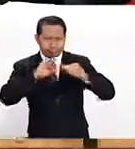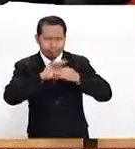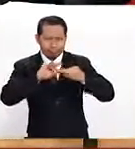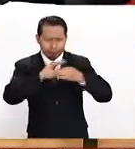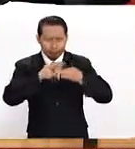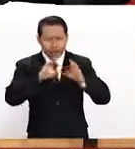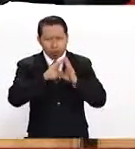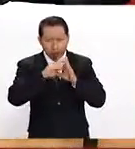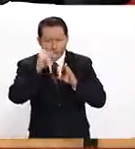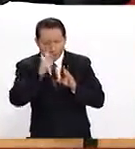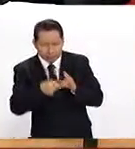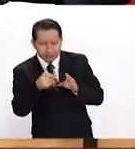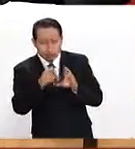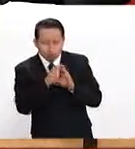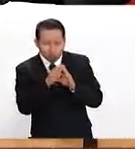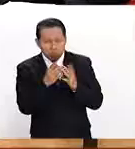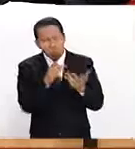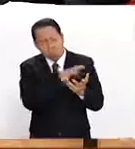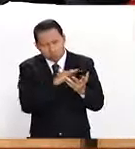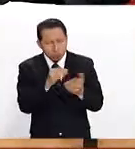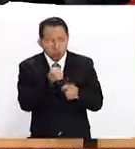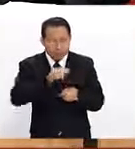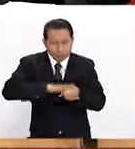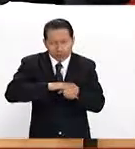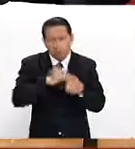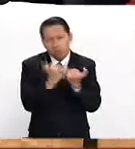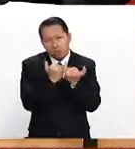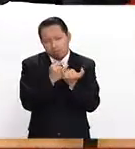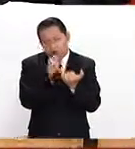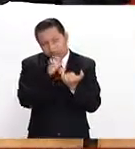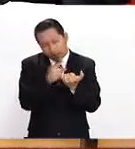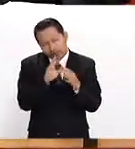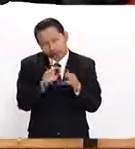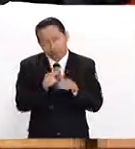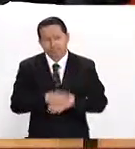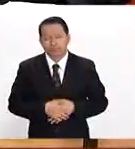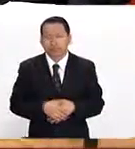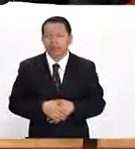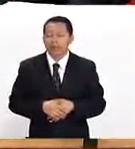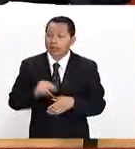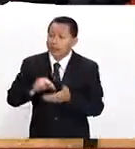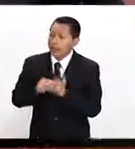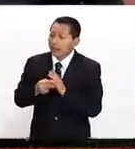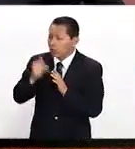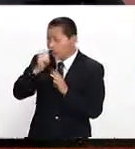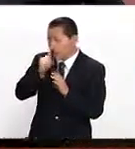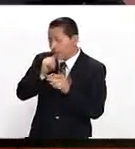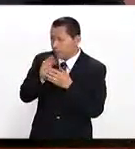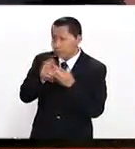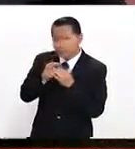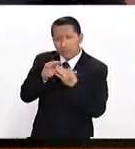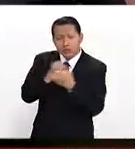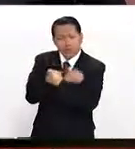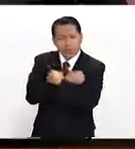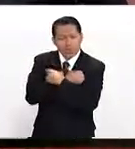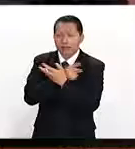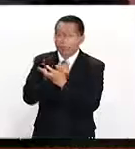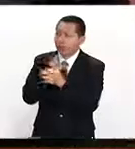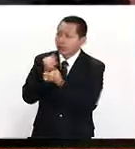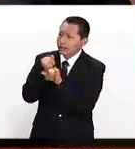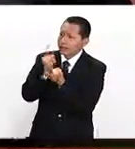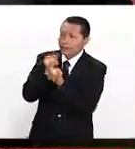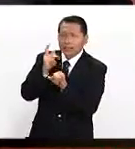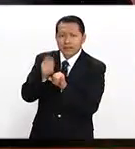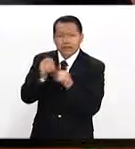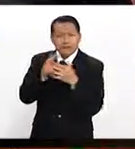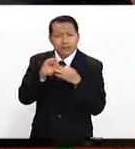operación y la parte de la entrega profesional. Ingeniero, siempre que hablamos de la educación en línea, hablamos de que